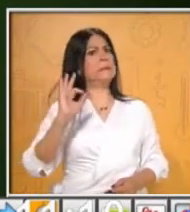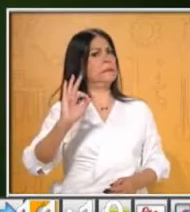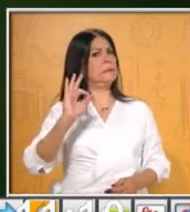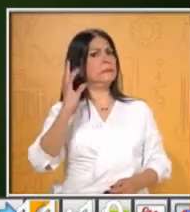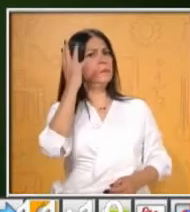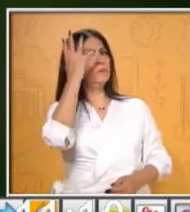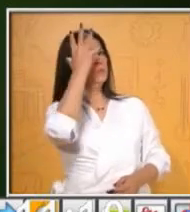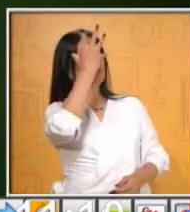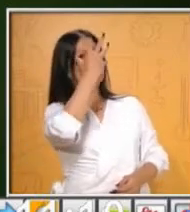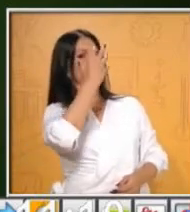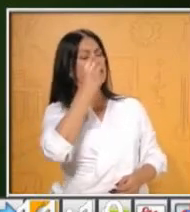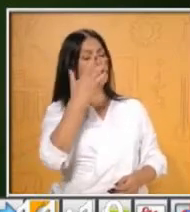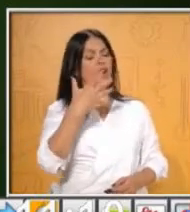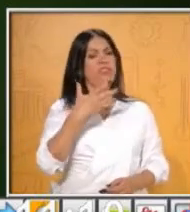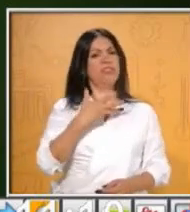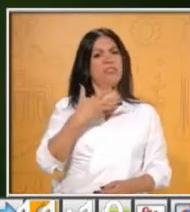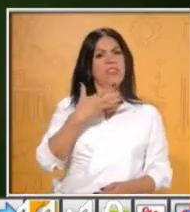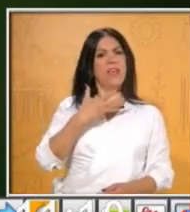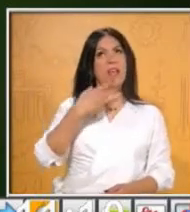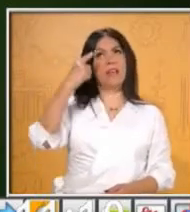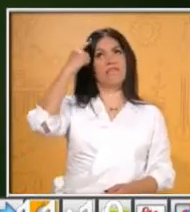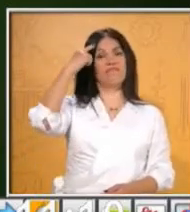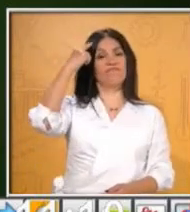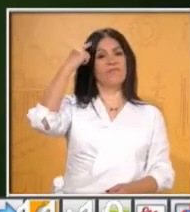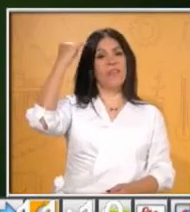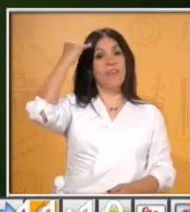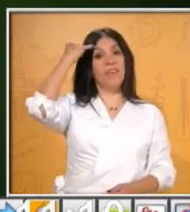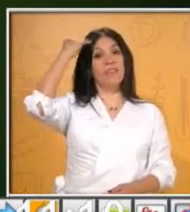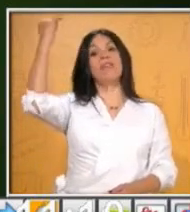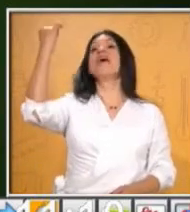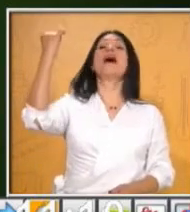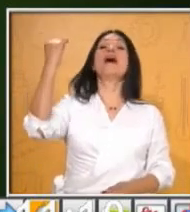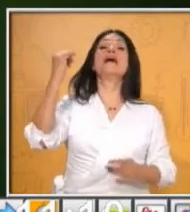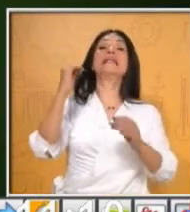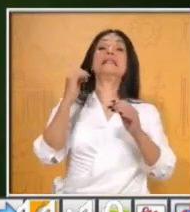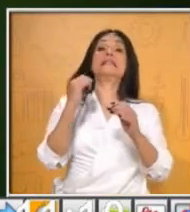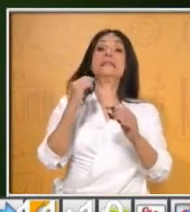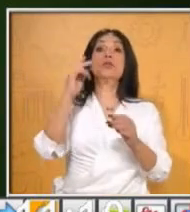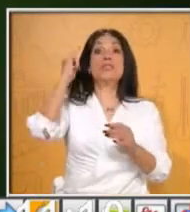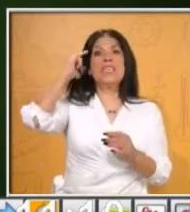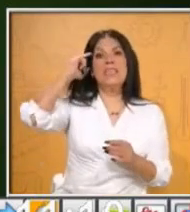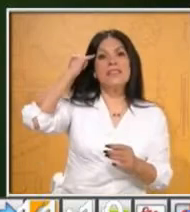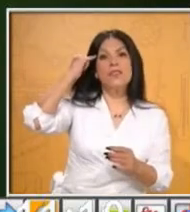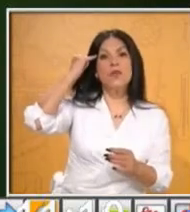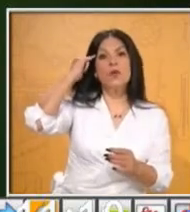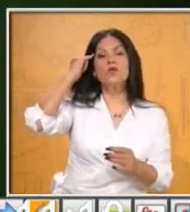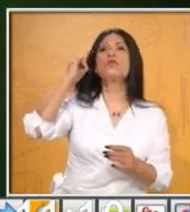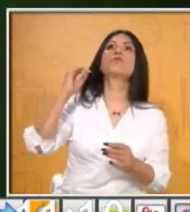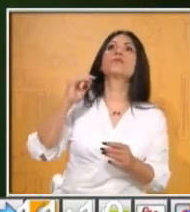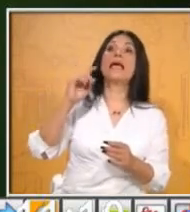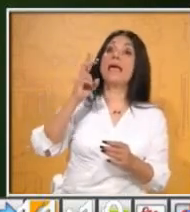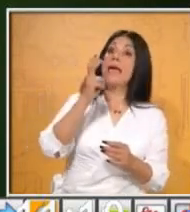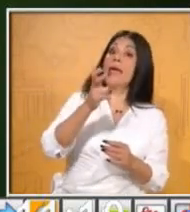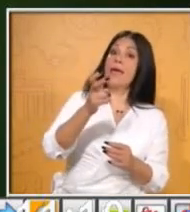interesante. ¿Ustedes lo sabían, niños? ¿Que nuestros pueblos indígenas son considerados guardianes?